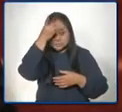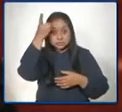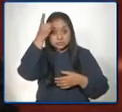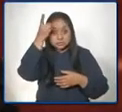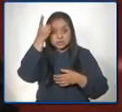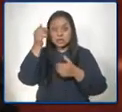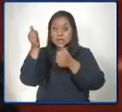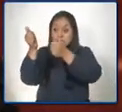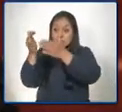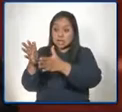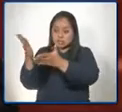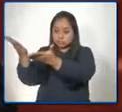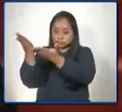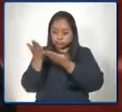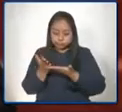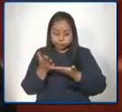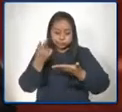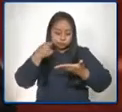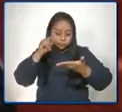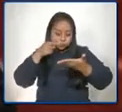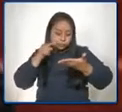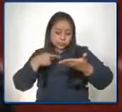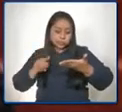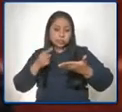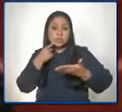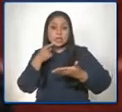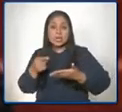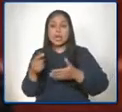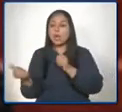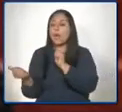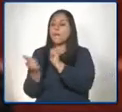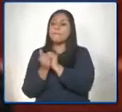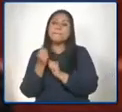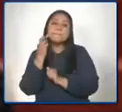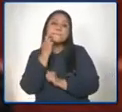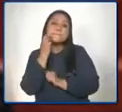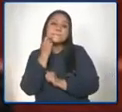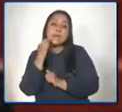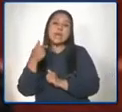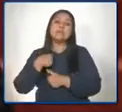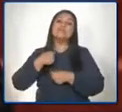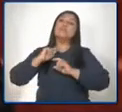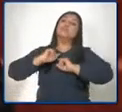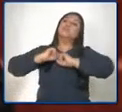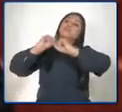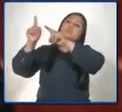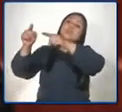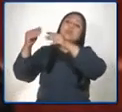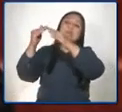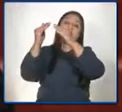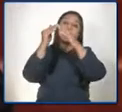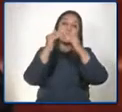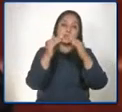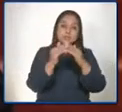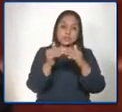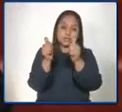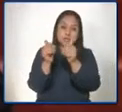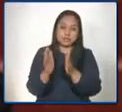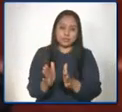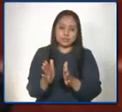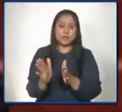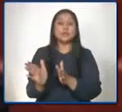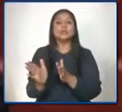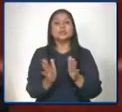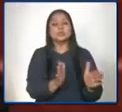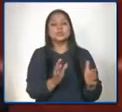de acompañamiento a los padres, de las visitas domiciliarias, de poder